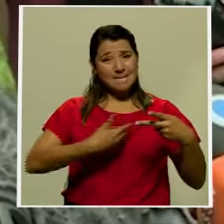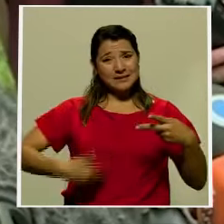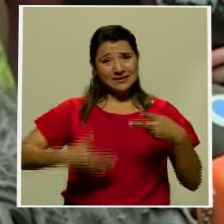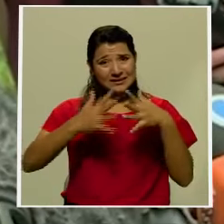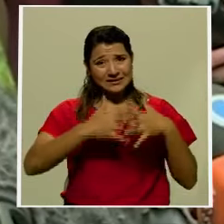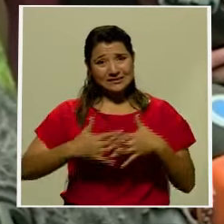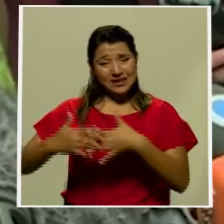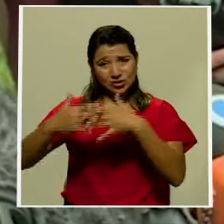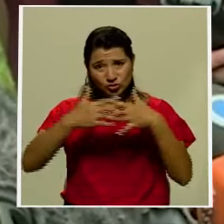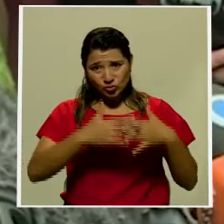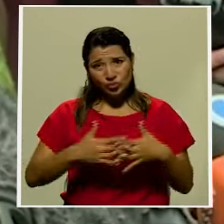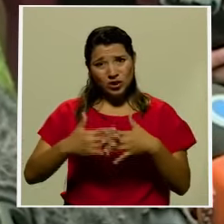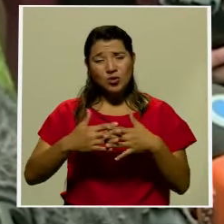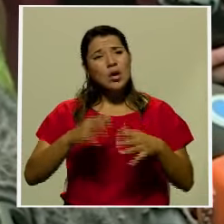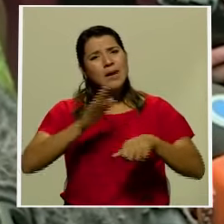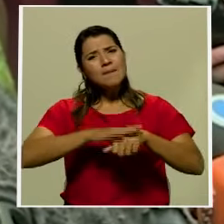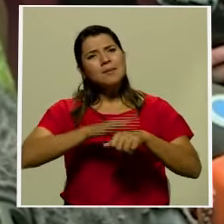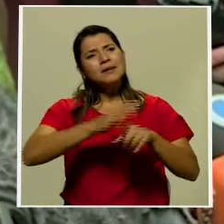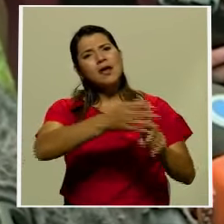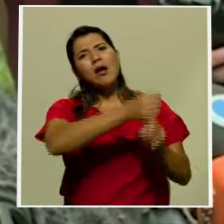Unidos que indulte a Julian.